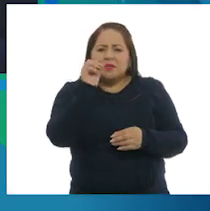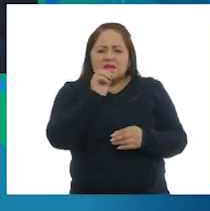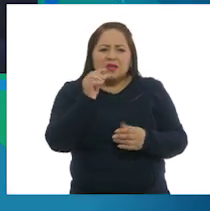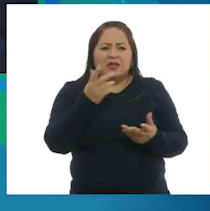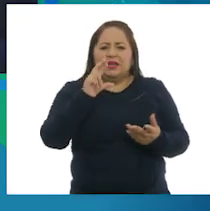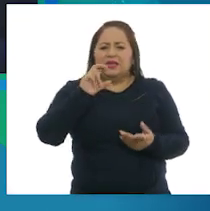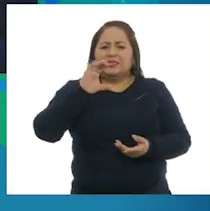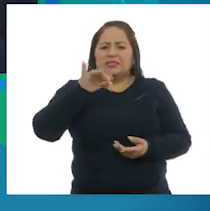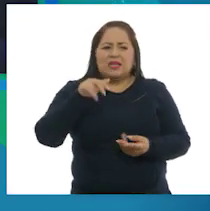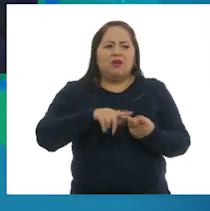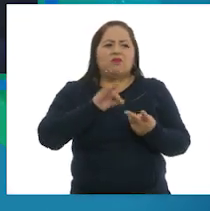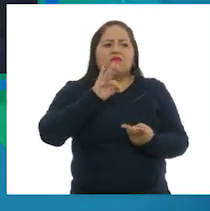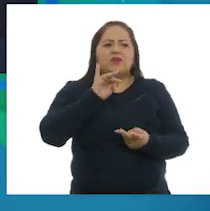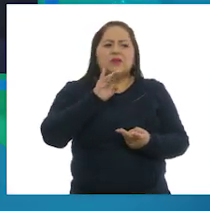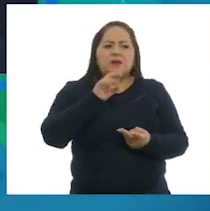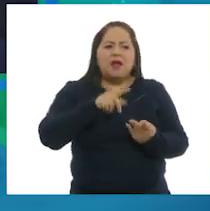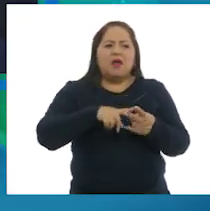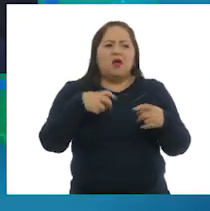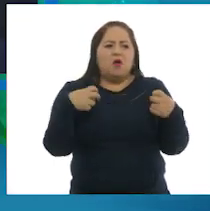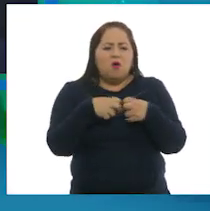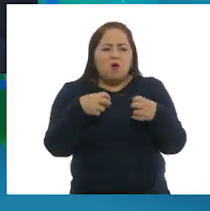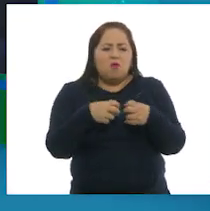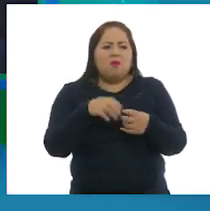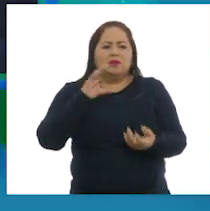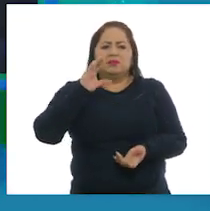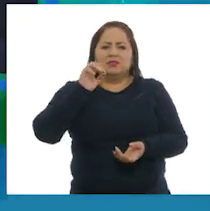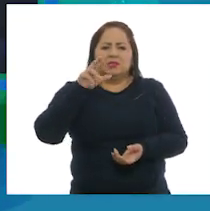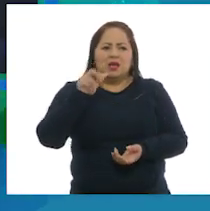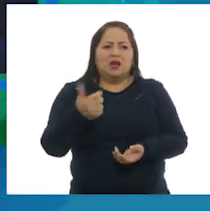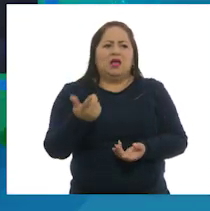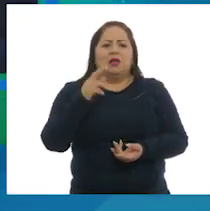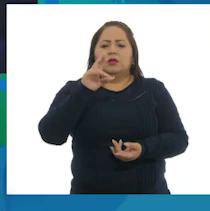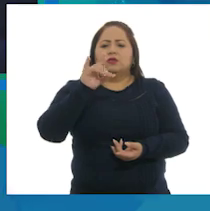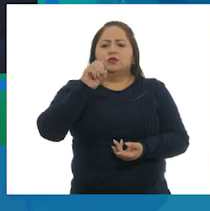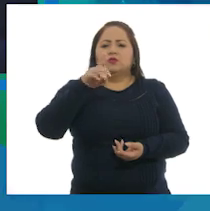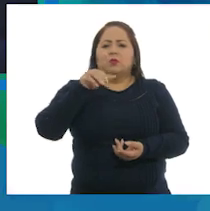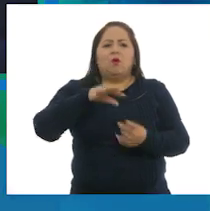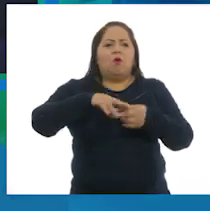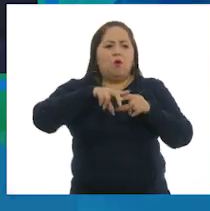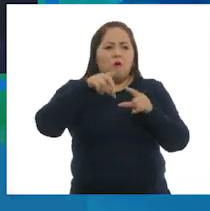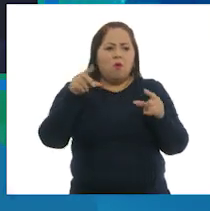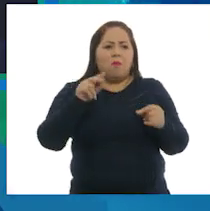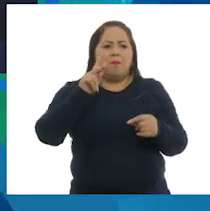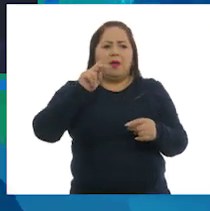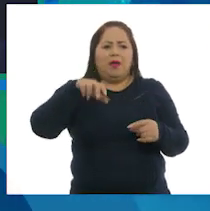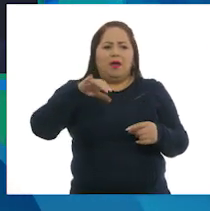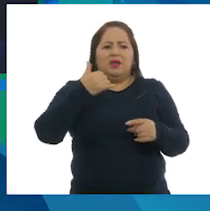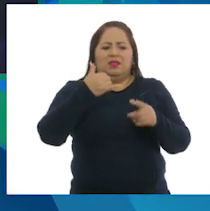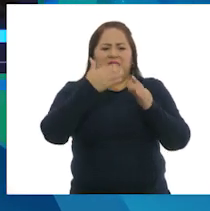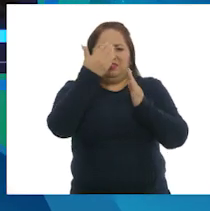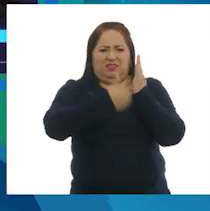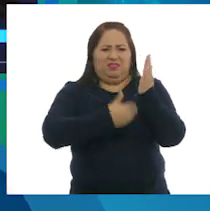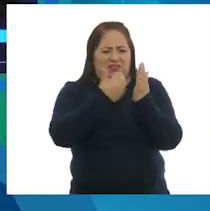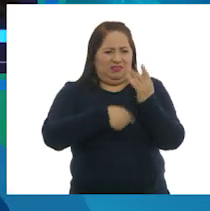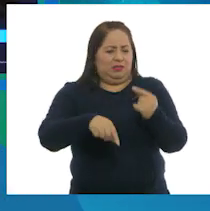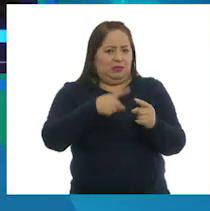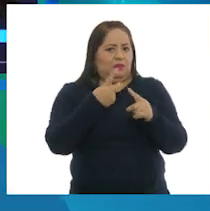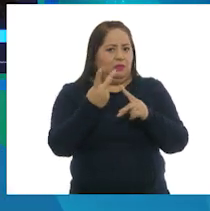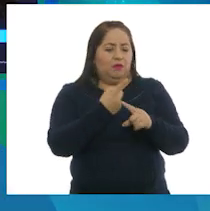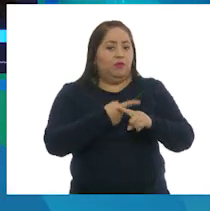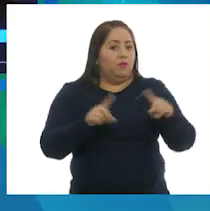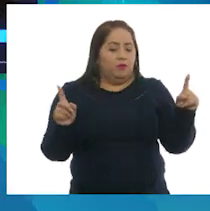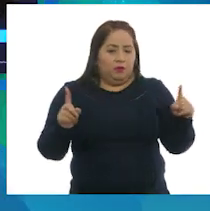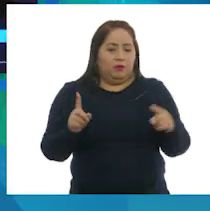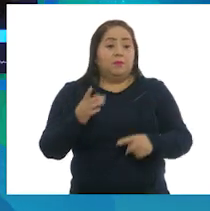resinas, fibras, gomas, ceras, rizomas, hojas, pencas y tallos. Los